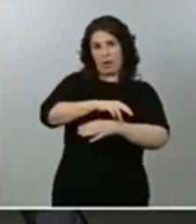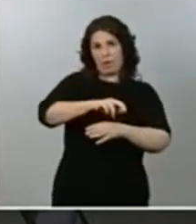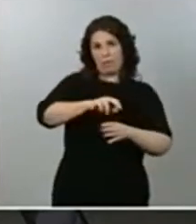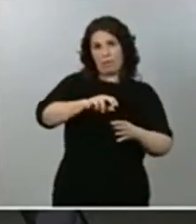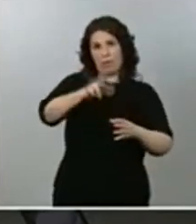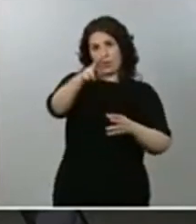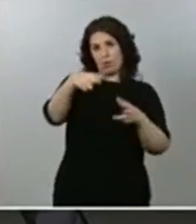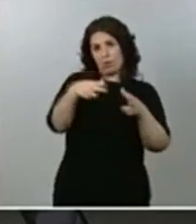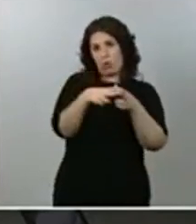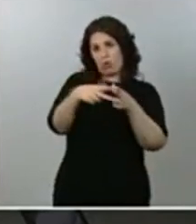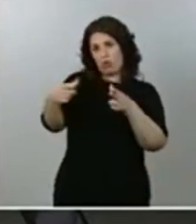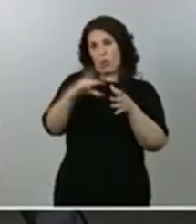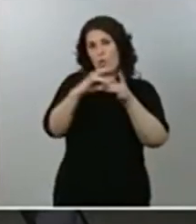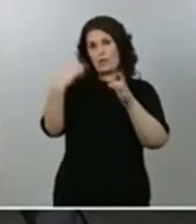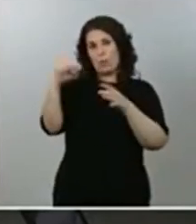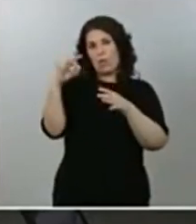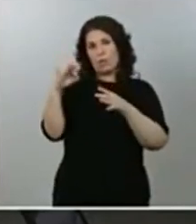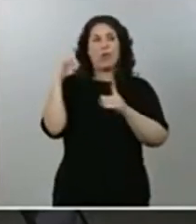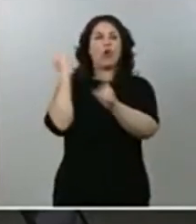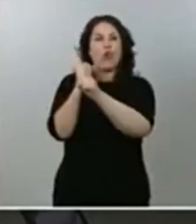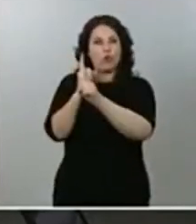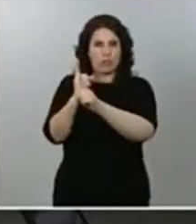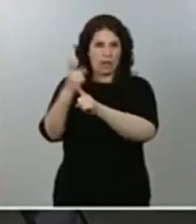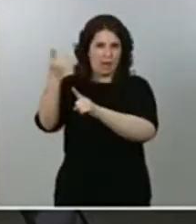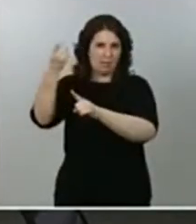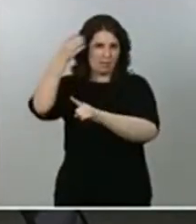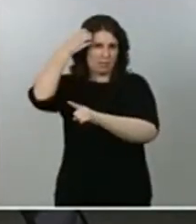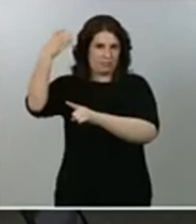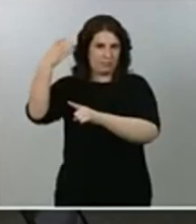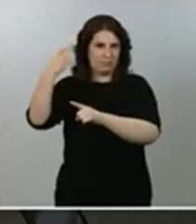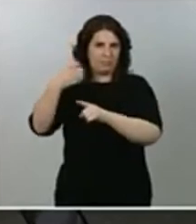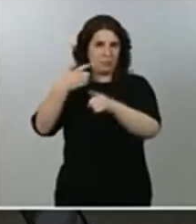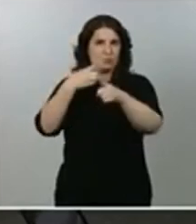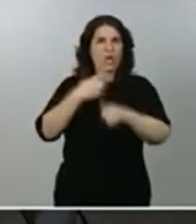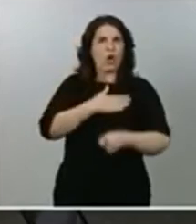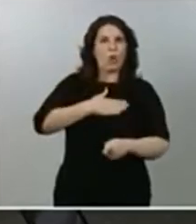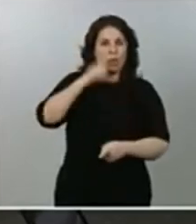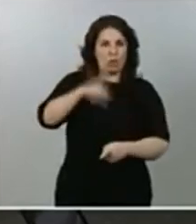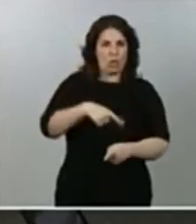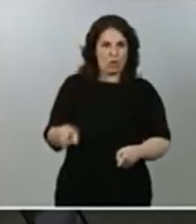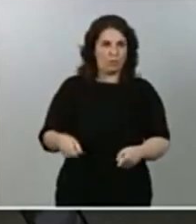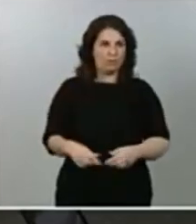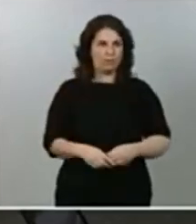Podemos. Aparte, les quería preguntar al